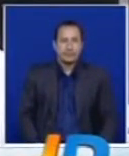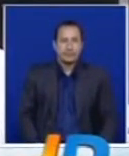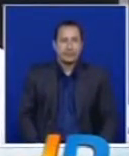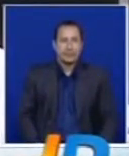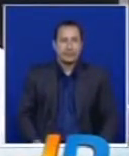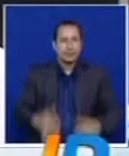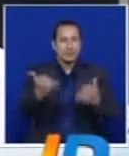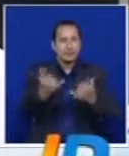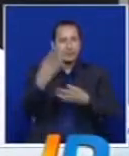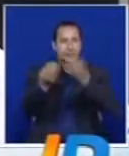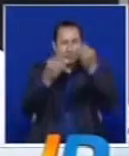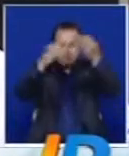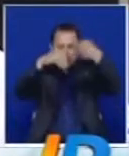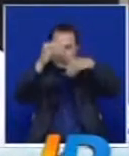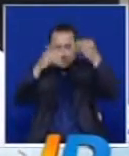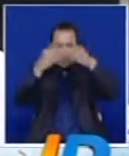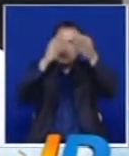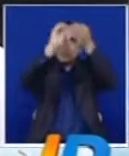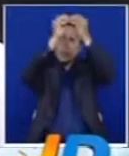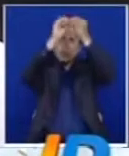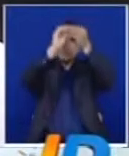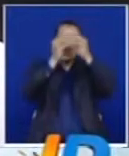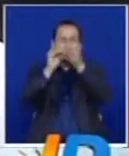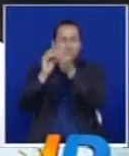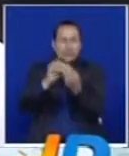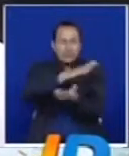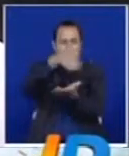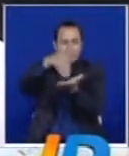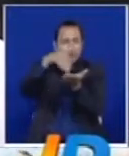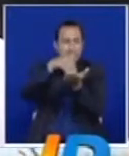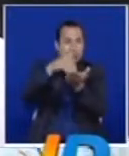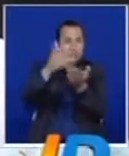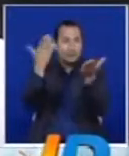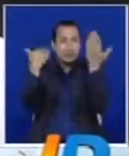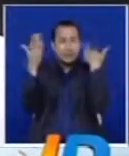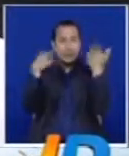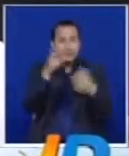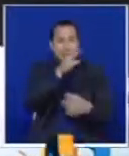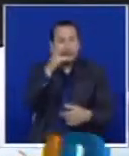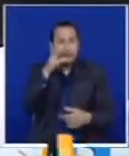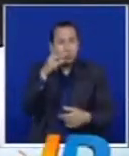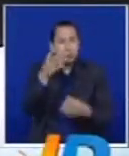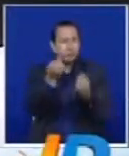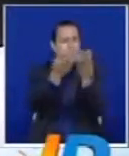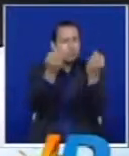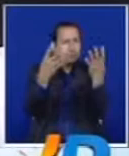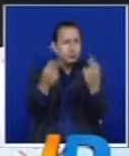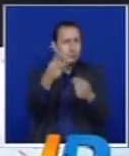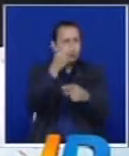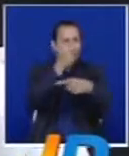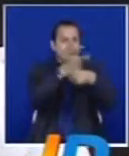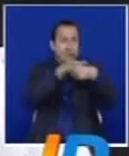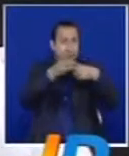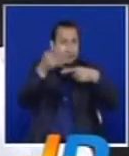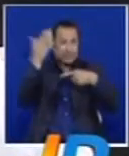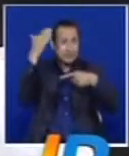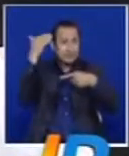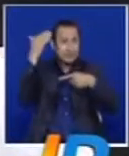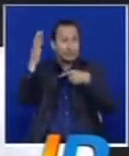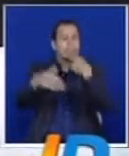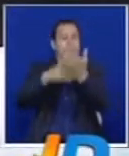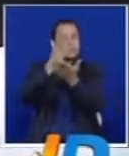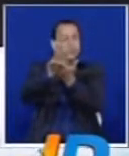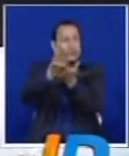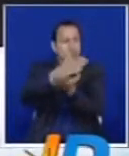Estamos instalando centros rurales de Internet de más de 5.300 sitios. Por ejemplo, hace dos semanas estuvimos inaugurando un